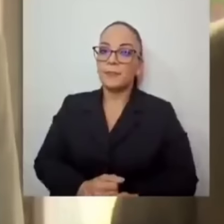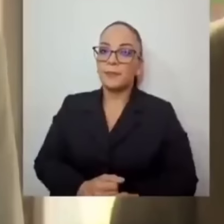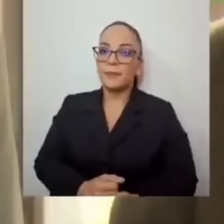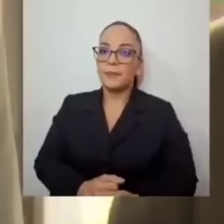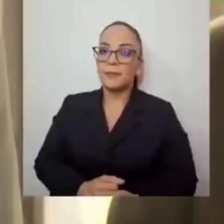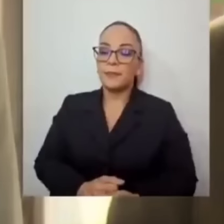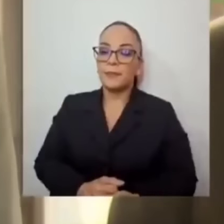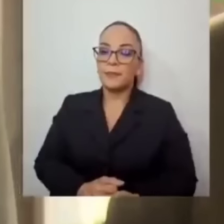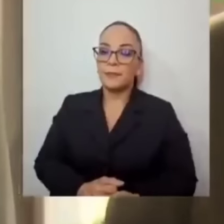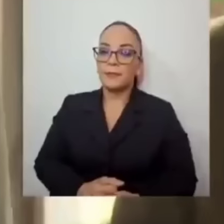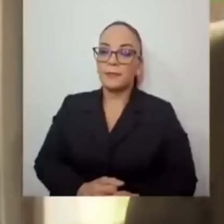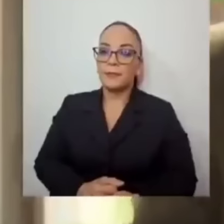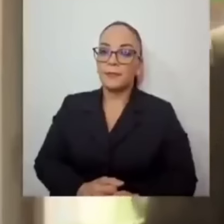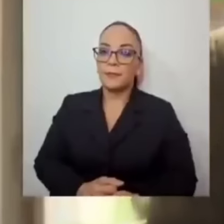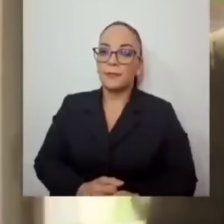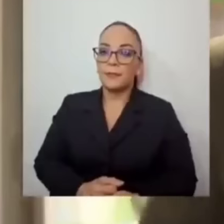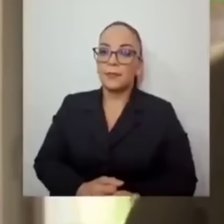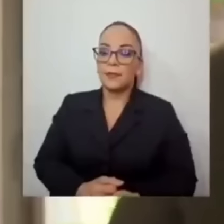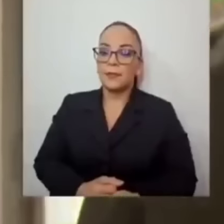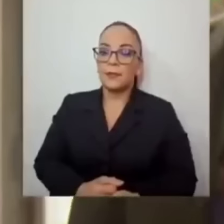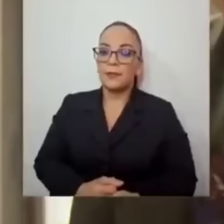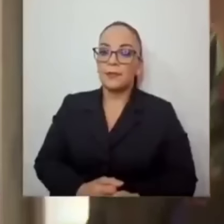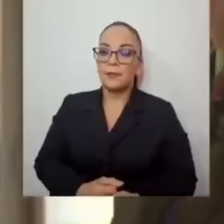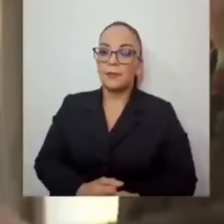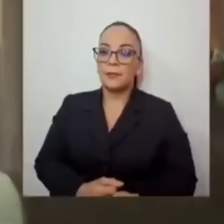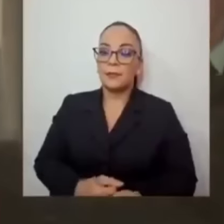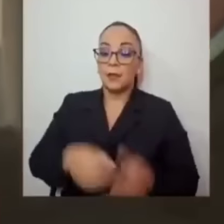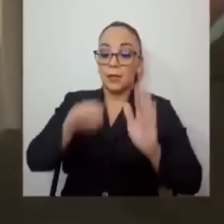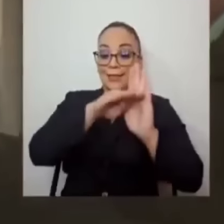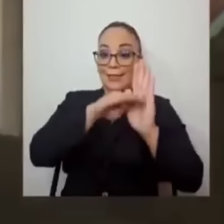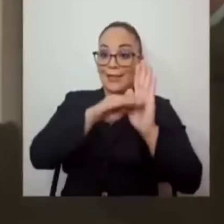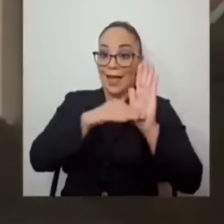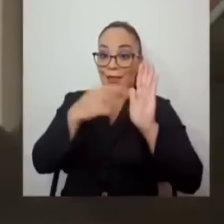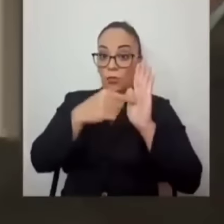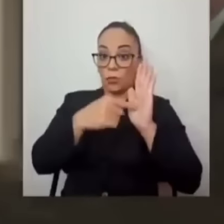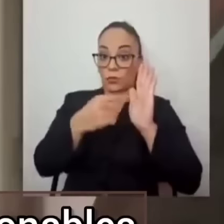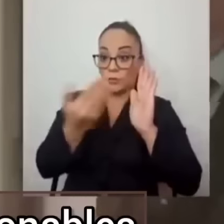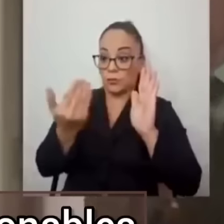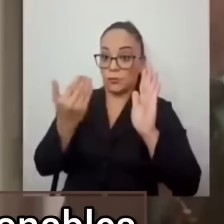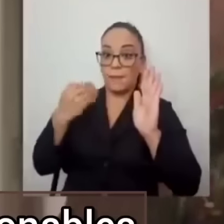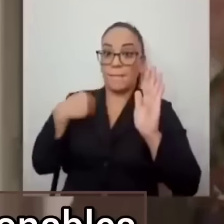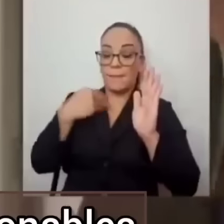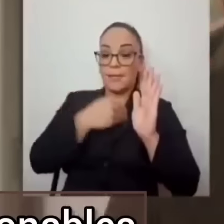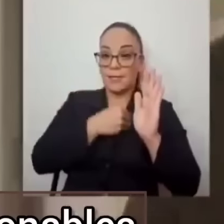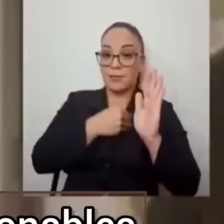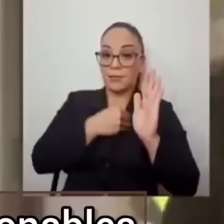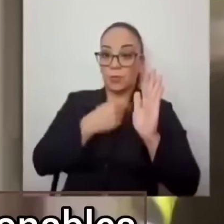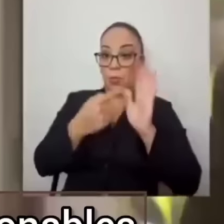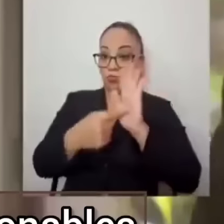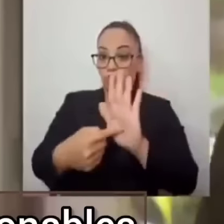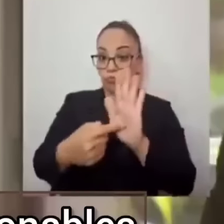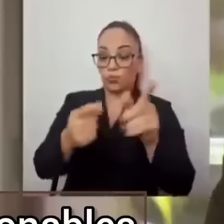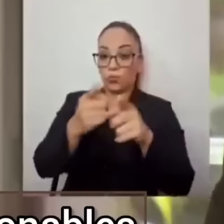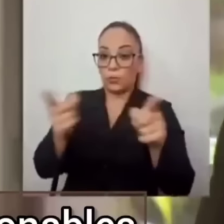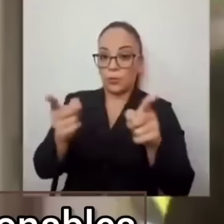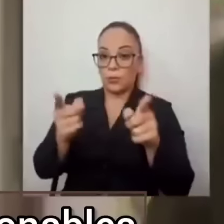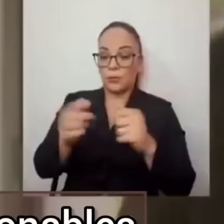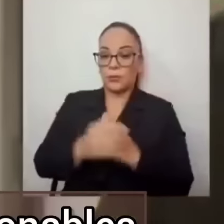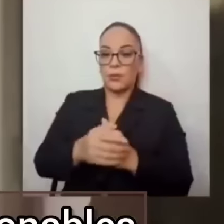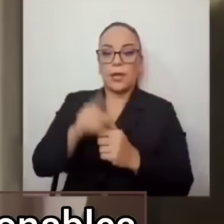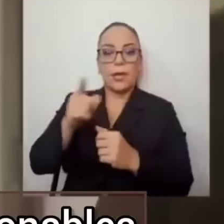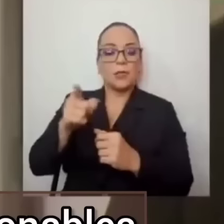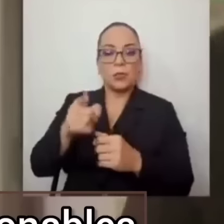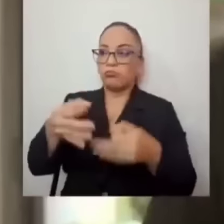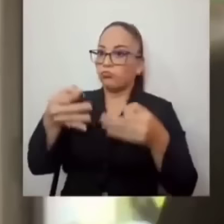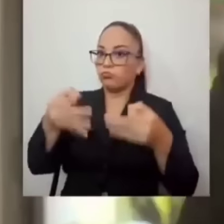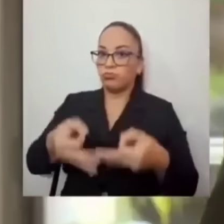Creo que los datos que el señor ministro acaba de compartir son irrefutables, son